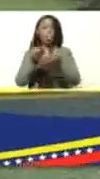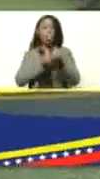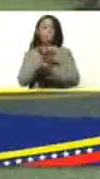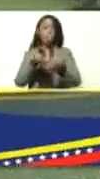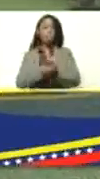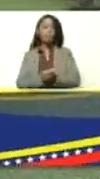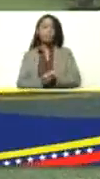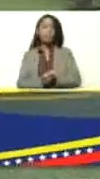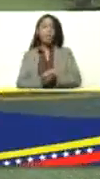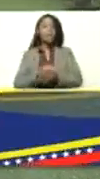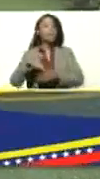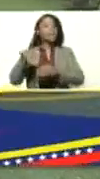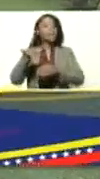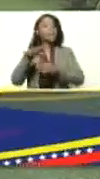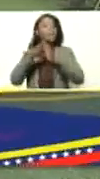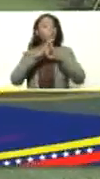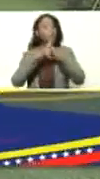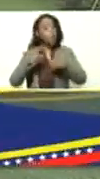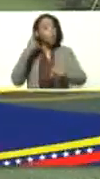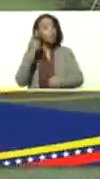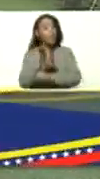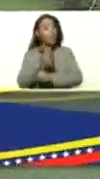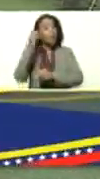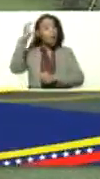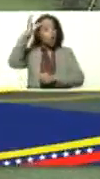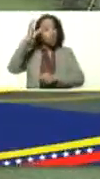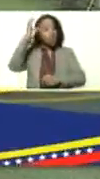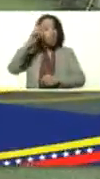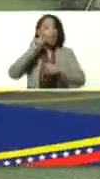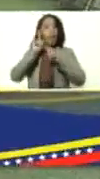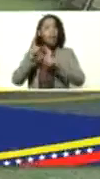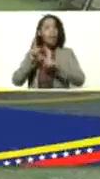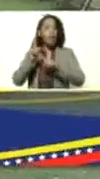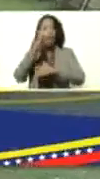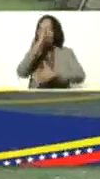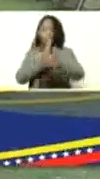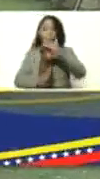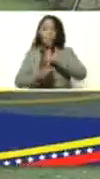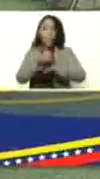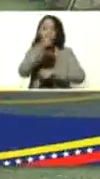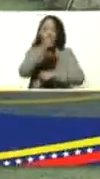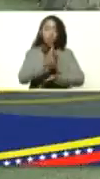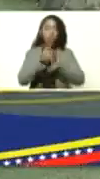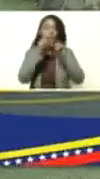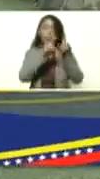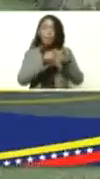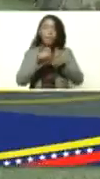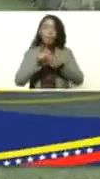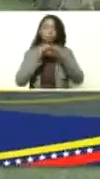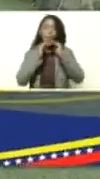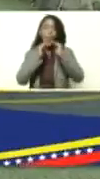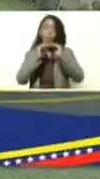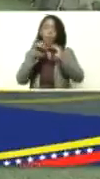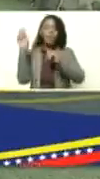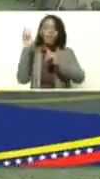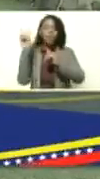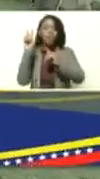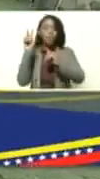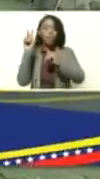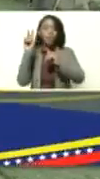y todos debemos tener conciencia desde el más humilde campesino por allá en el llano venezolano